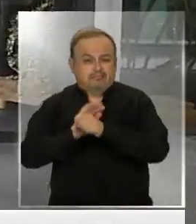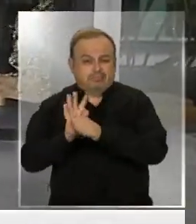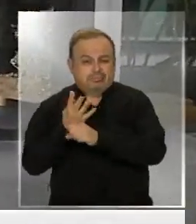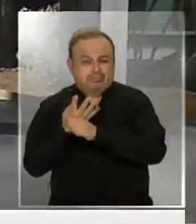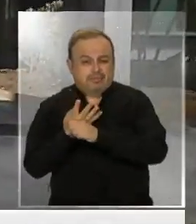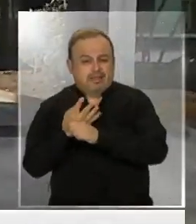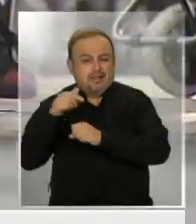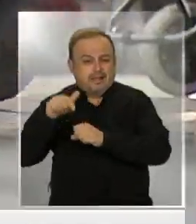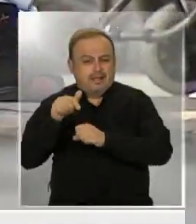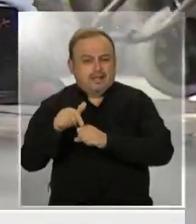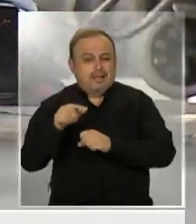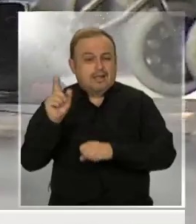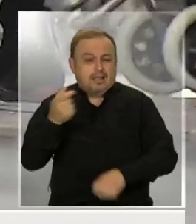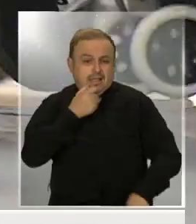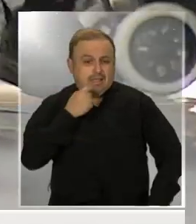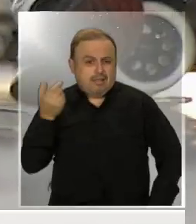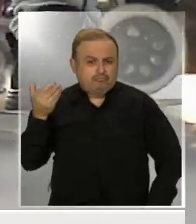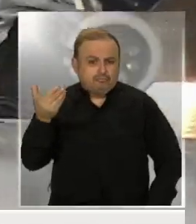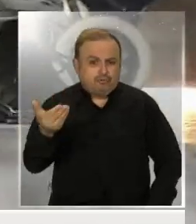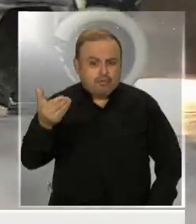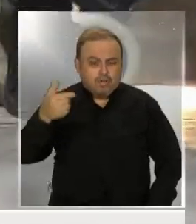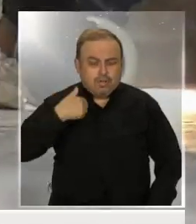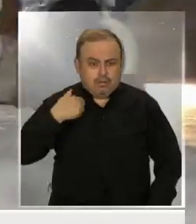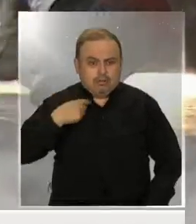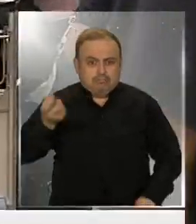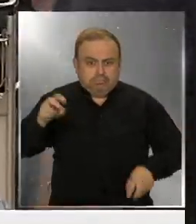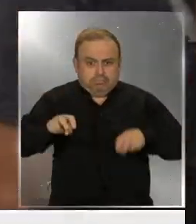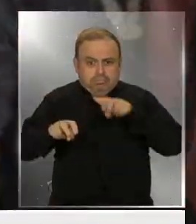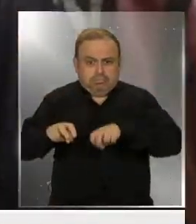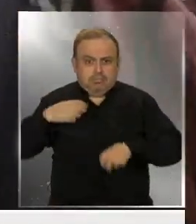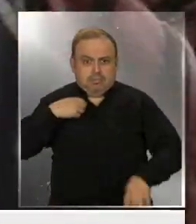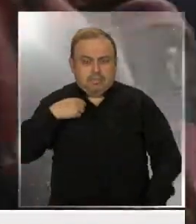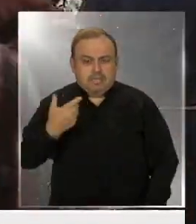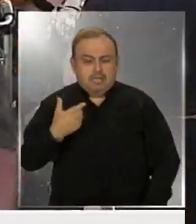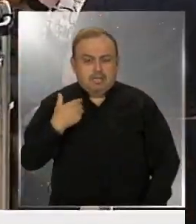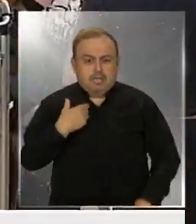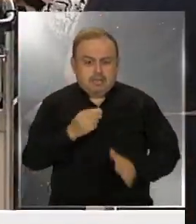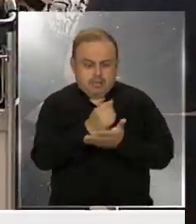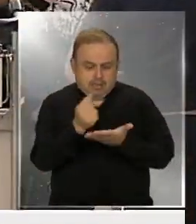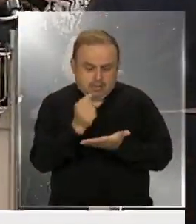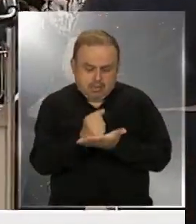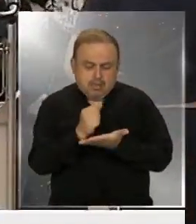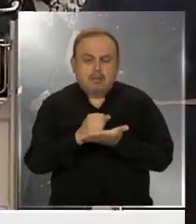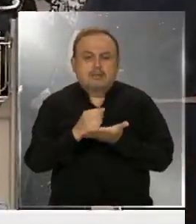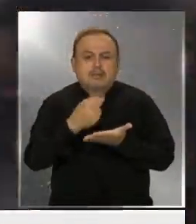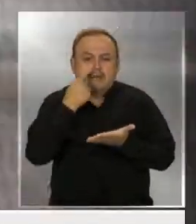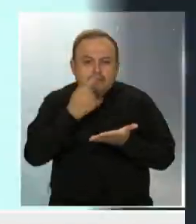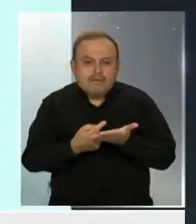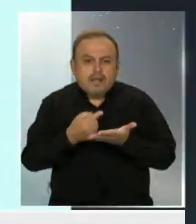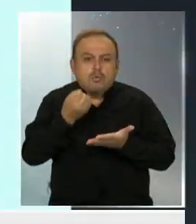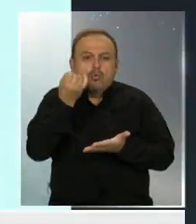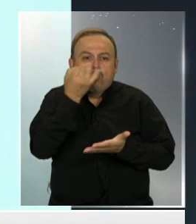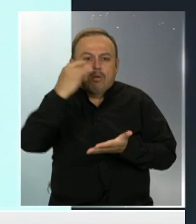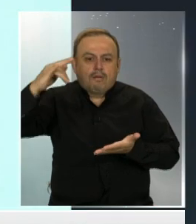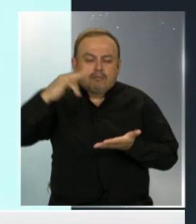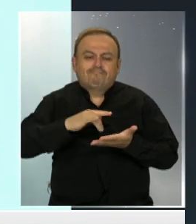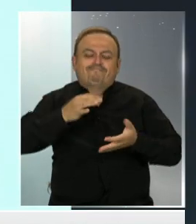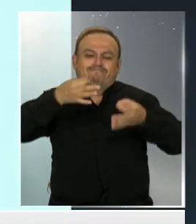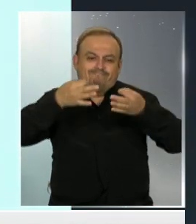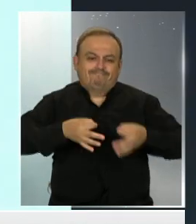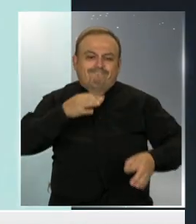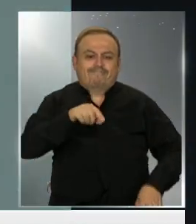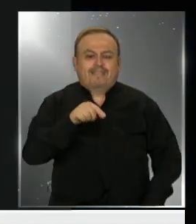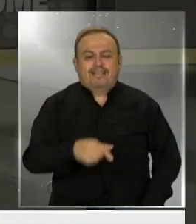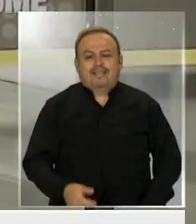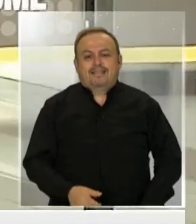Inglaterra. Y yo, bueno, voy a mis documentos para confirmar el número del vuelo y efectivamente